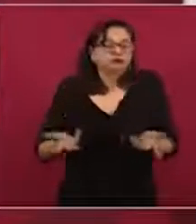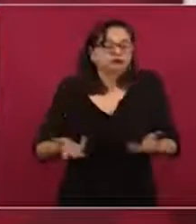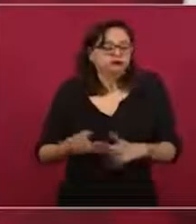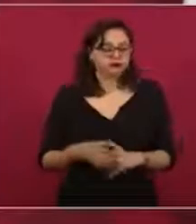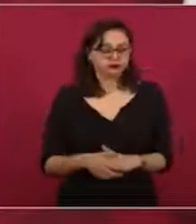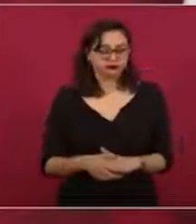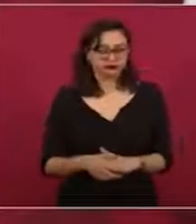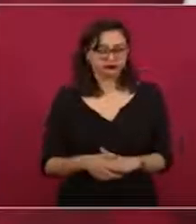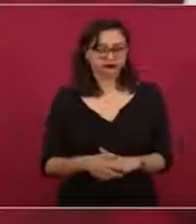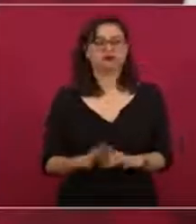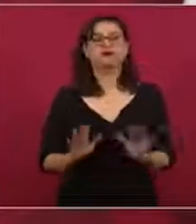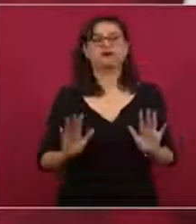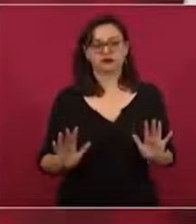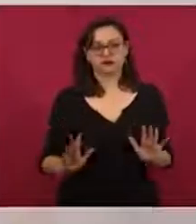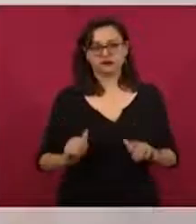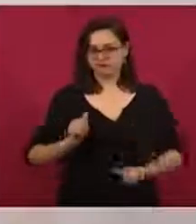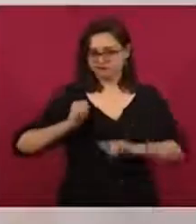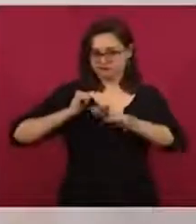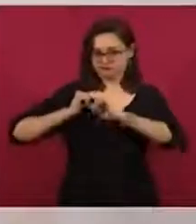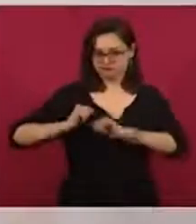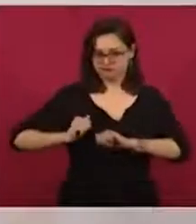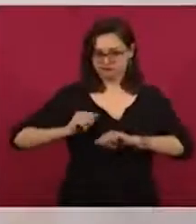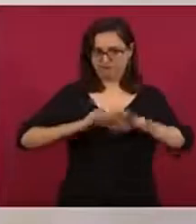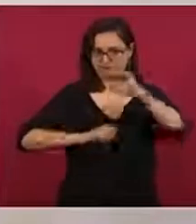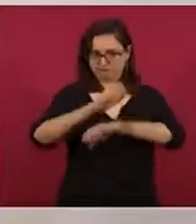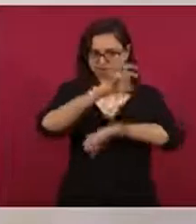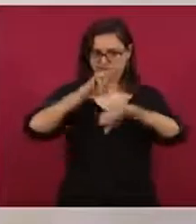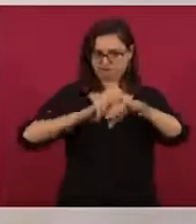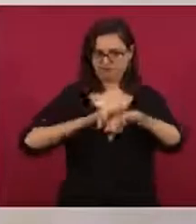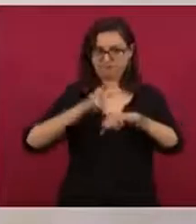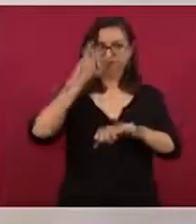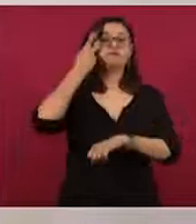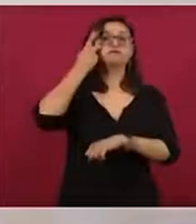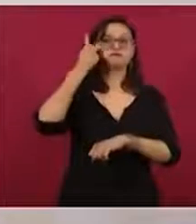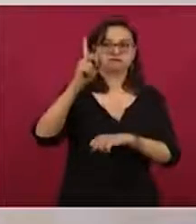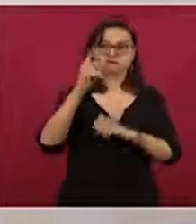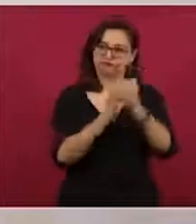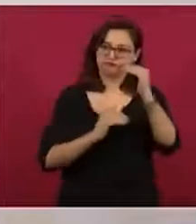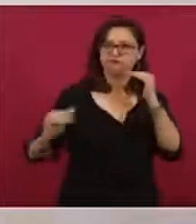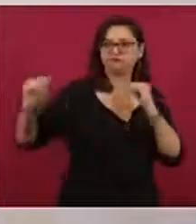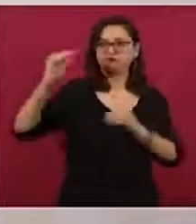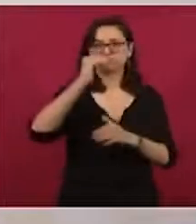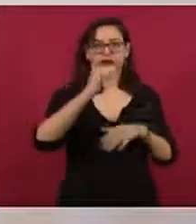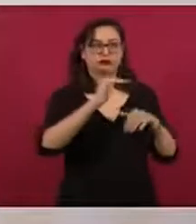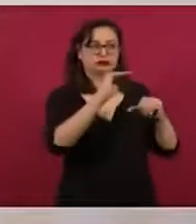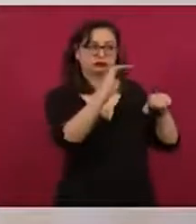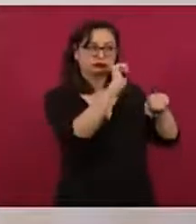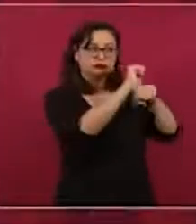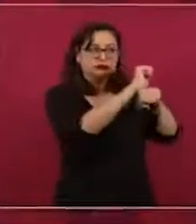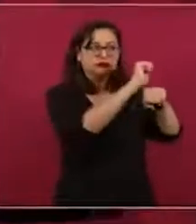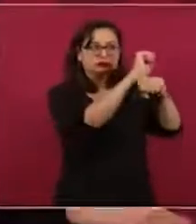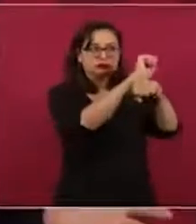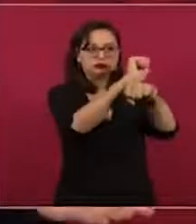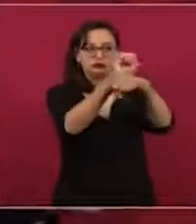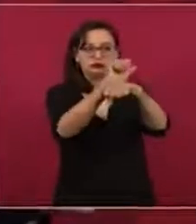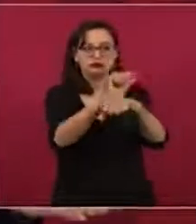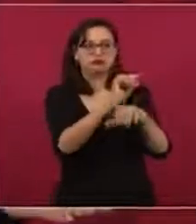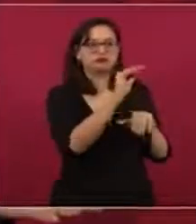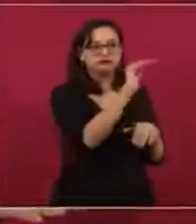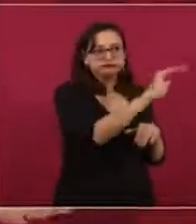estos de arriba y hablar con ellos para decirles a ver cómo cómo vamos